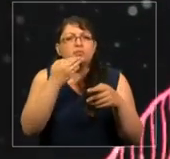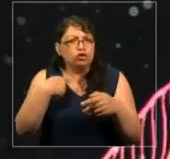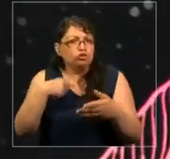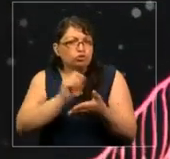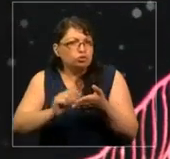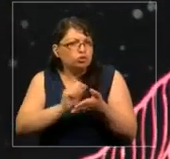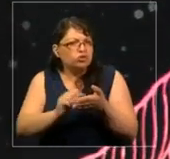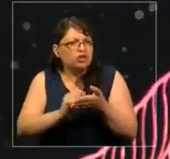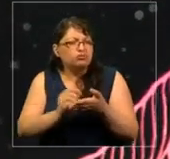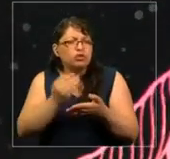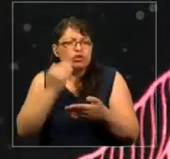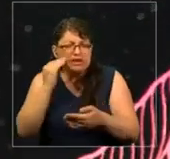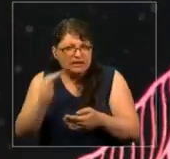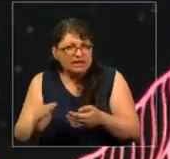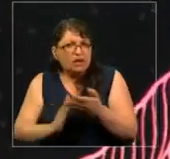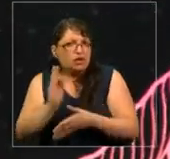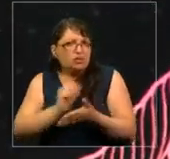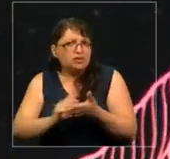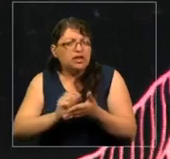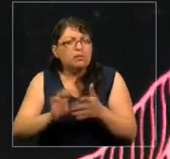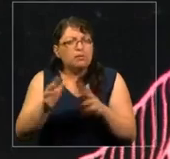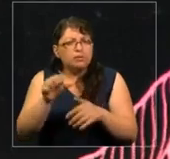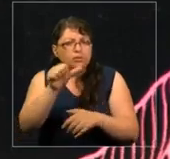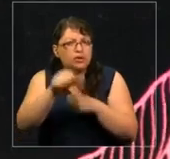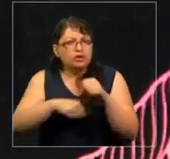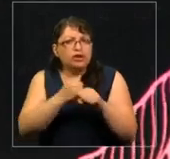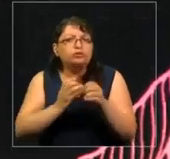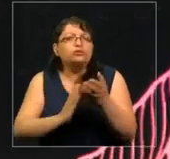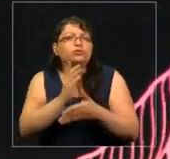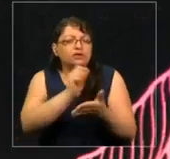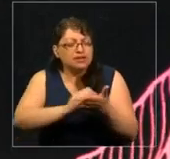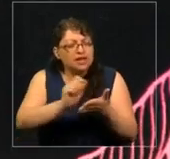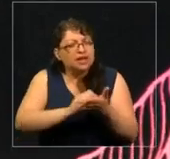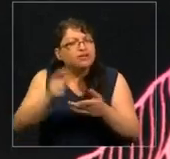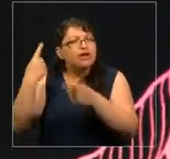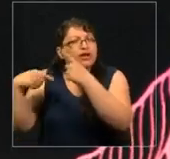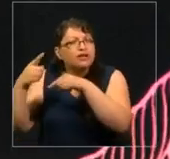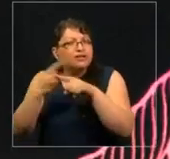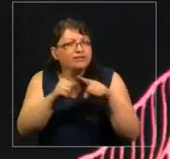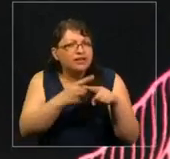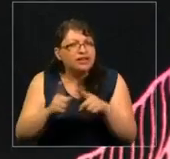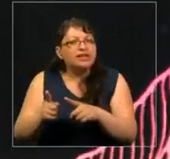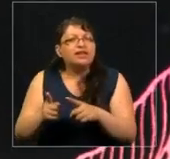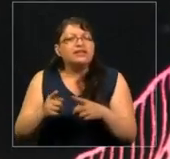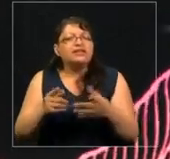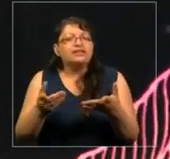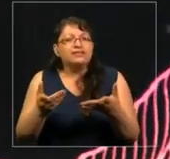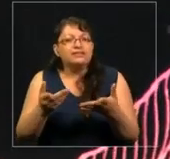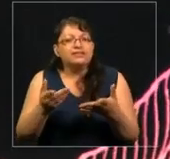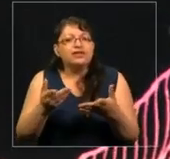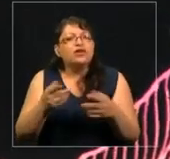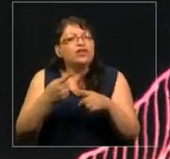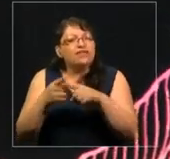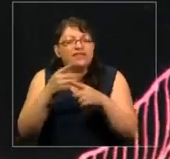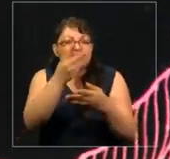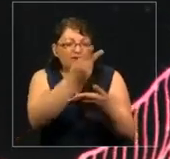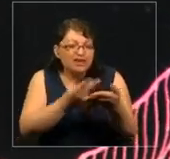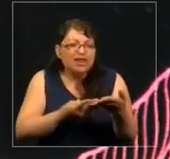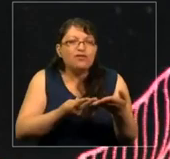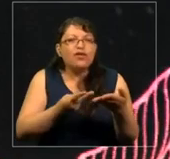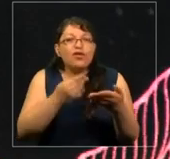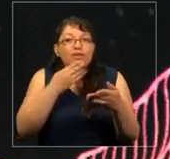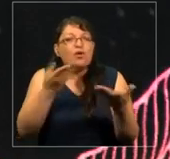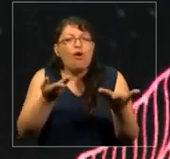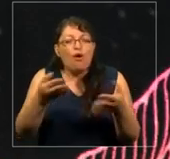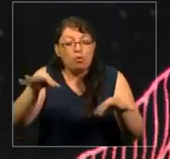escritora muy temprana. A la edad de seis años ya escribía distintas historias con distintos ilustraciones con papel